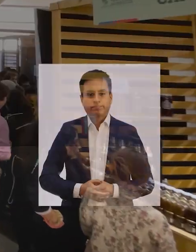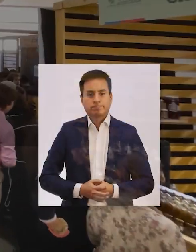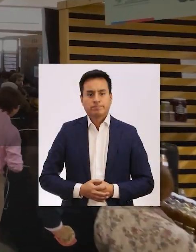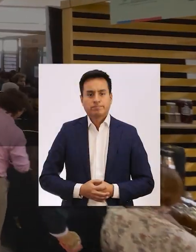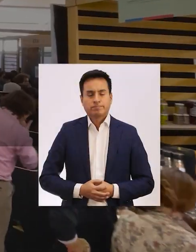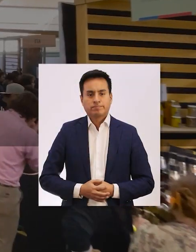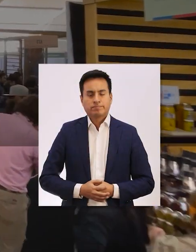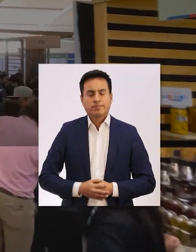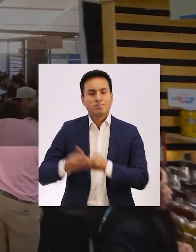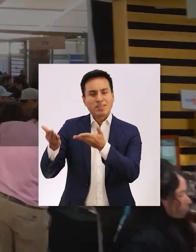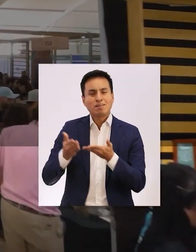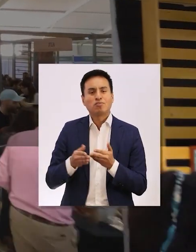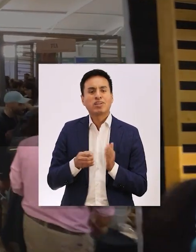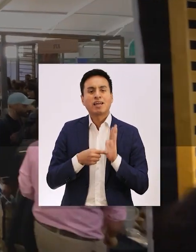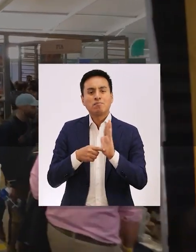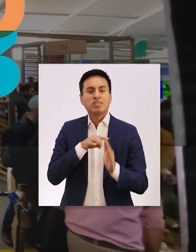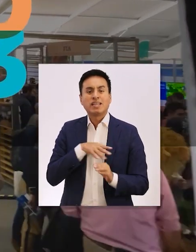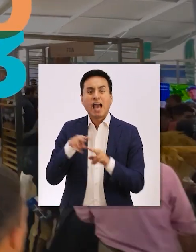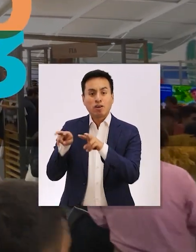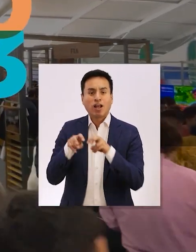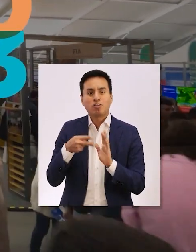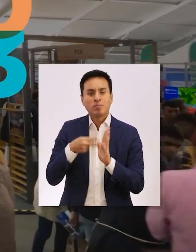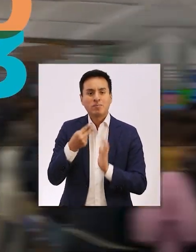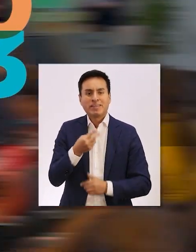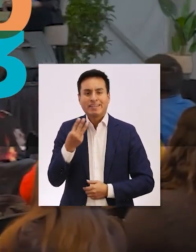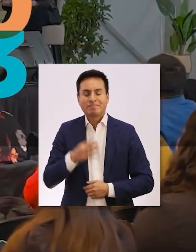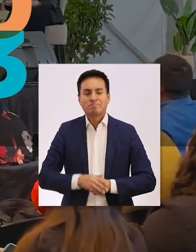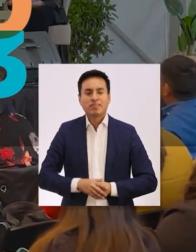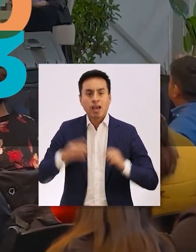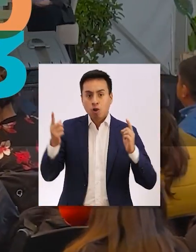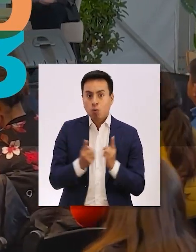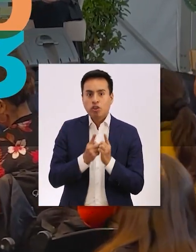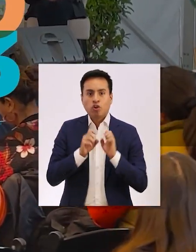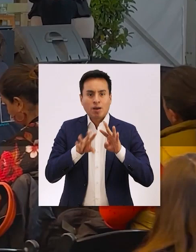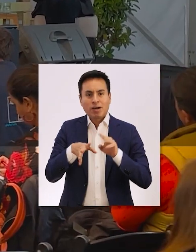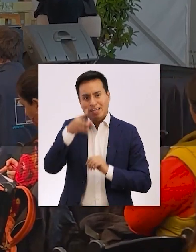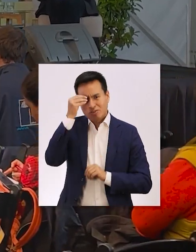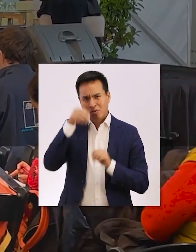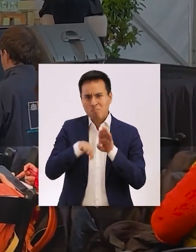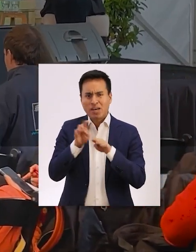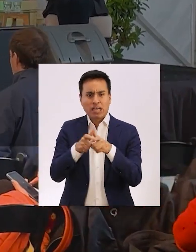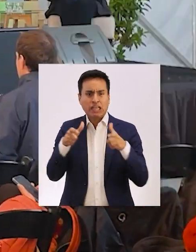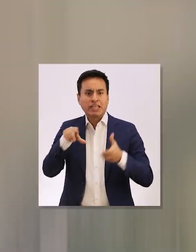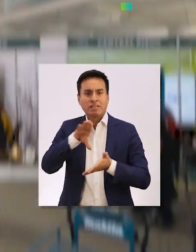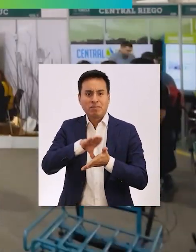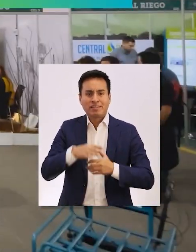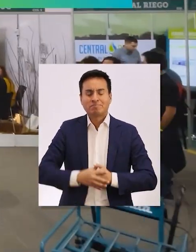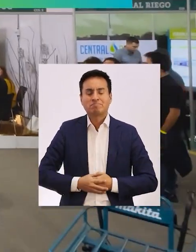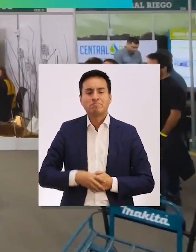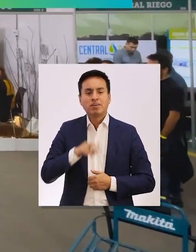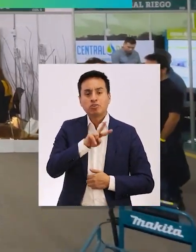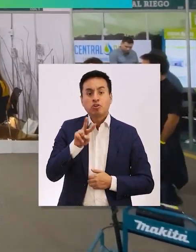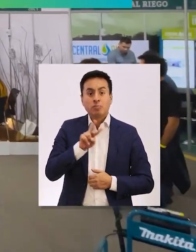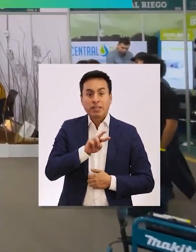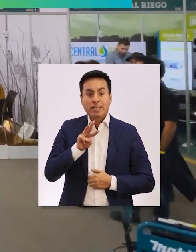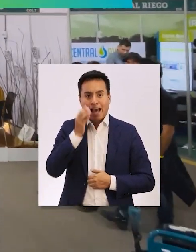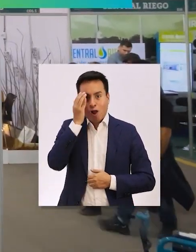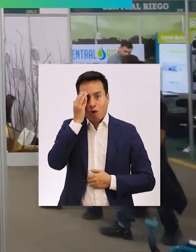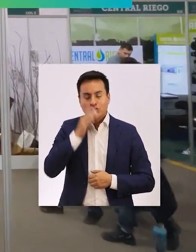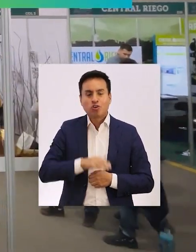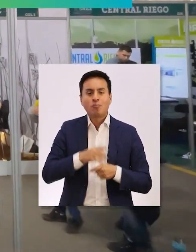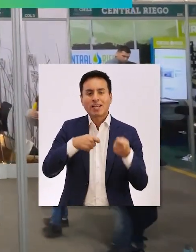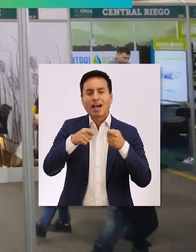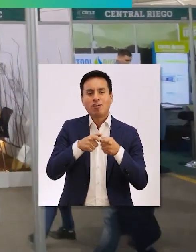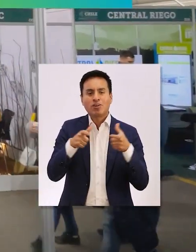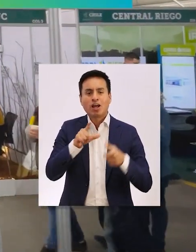Te invitamos a Expo Chile Agrícola 2023, el encuentro de capacitación más grande del país. 22 y 23 de agosto